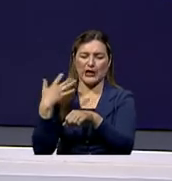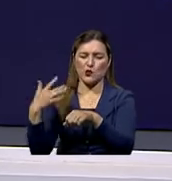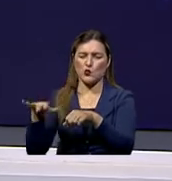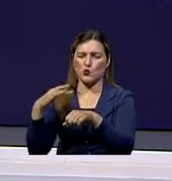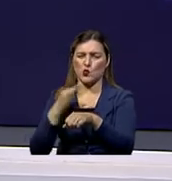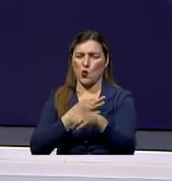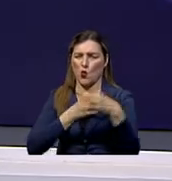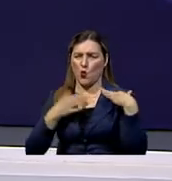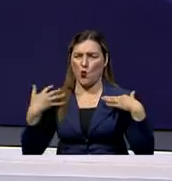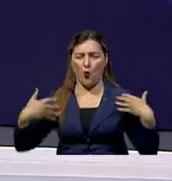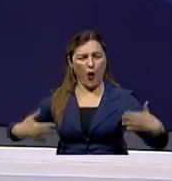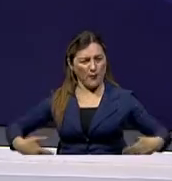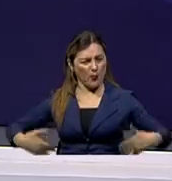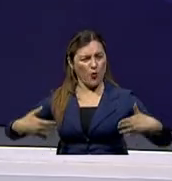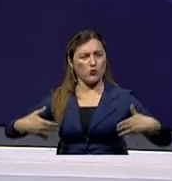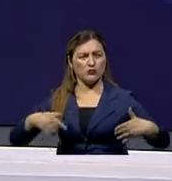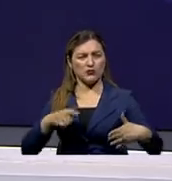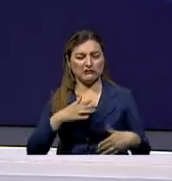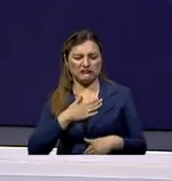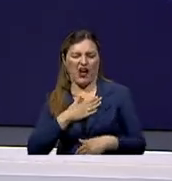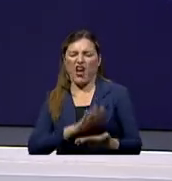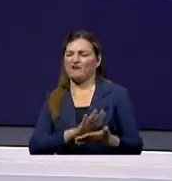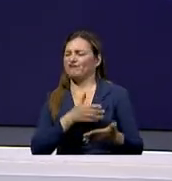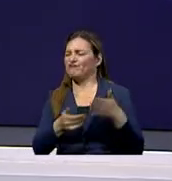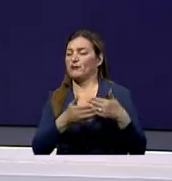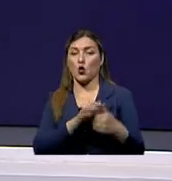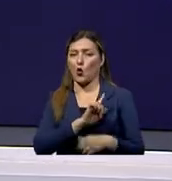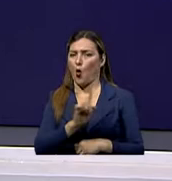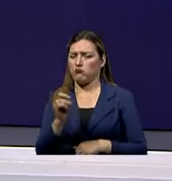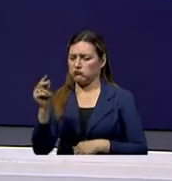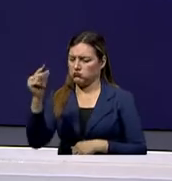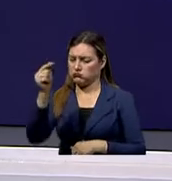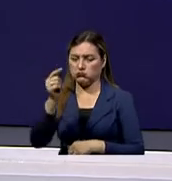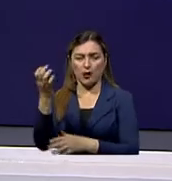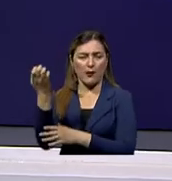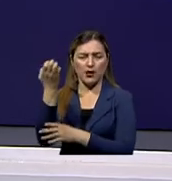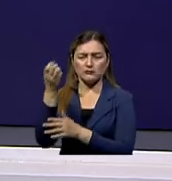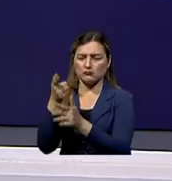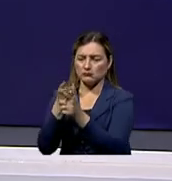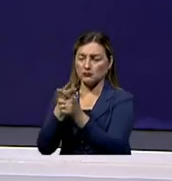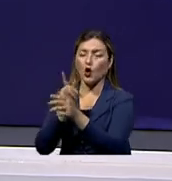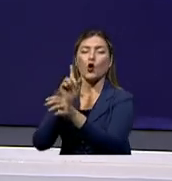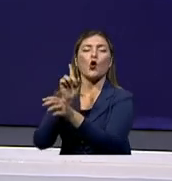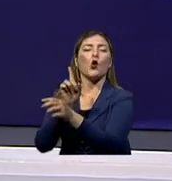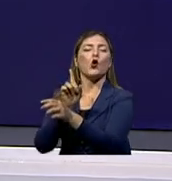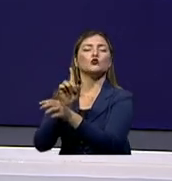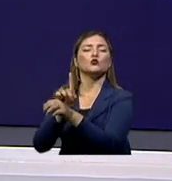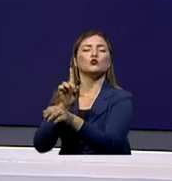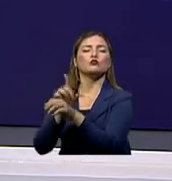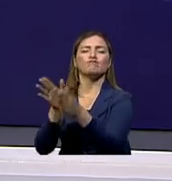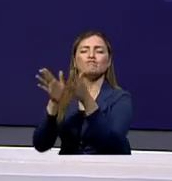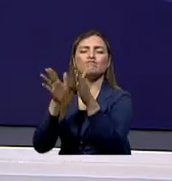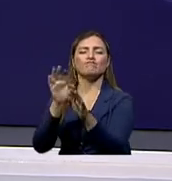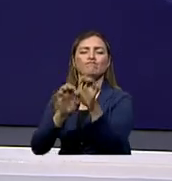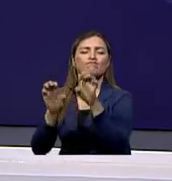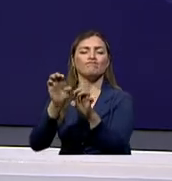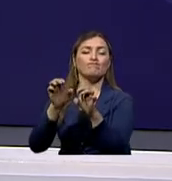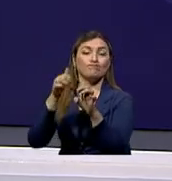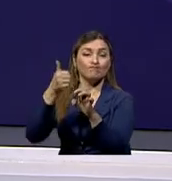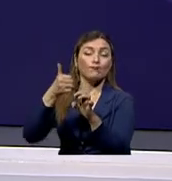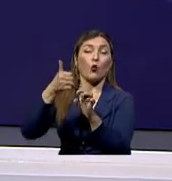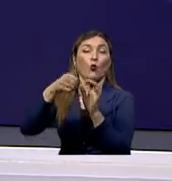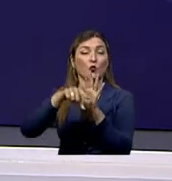cualquier parte de la piel, no se confíe y acuda al dermatólogo porque él será quien le dé las opciones si es que es benigno o